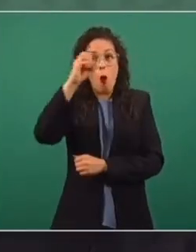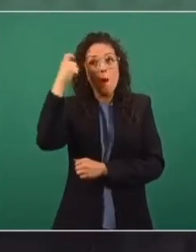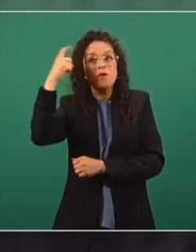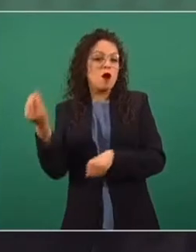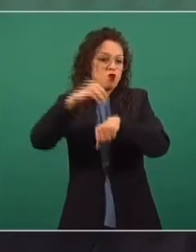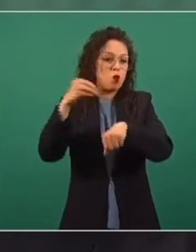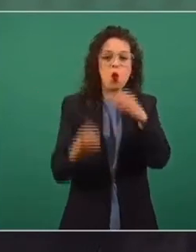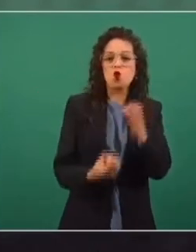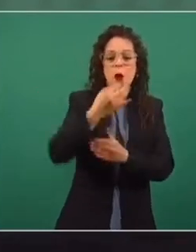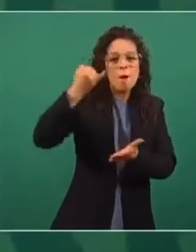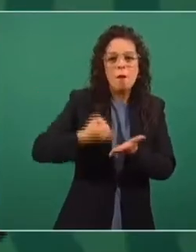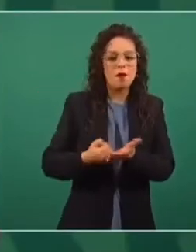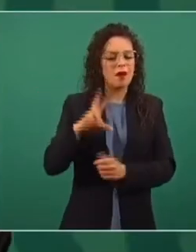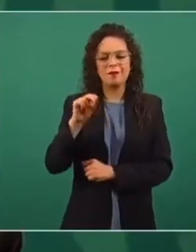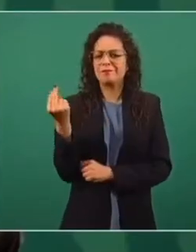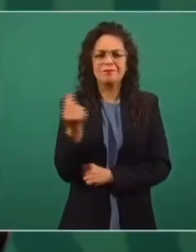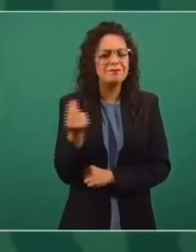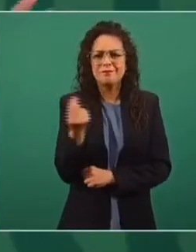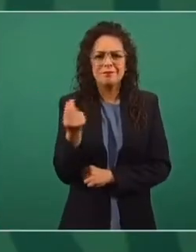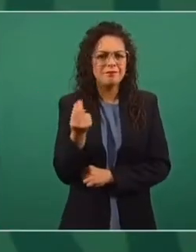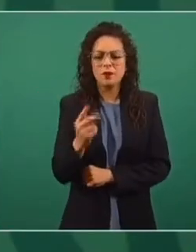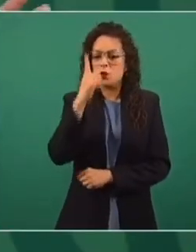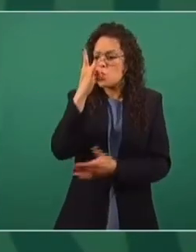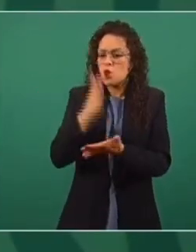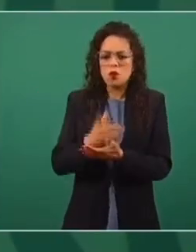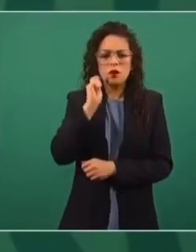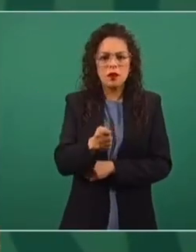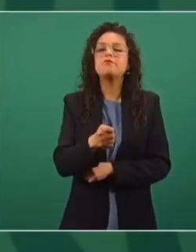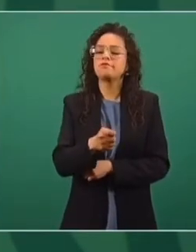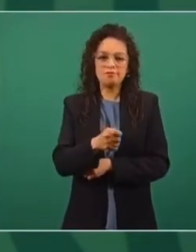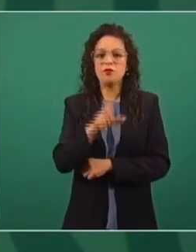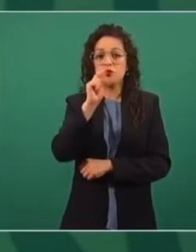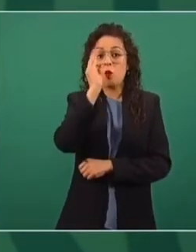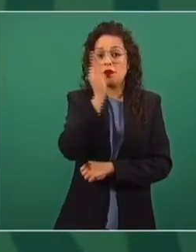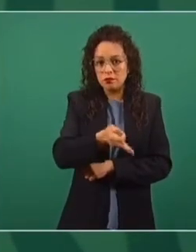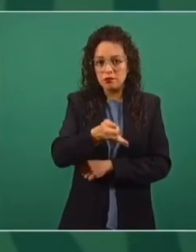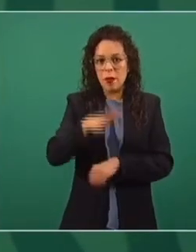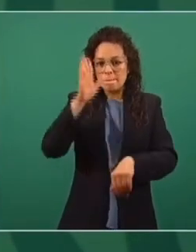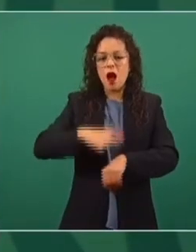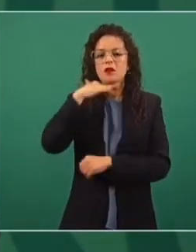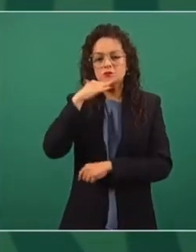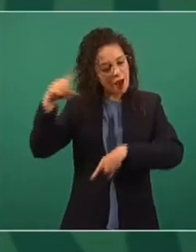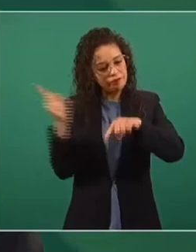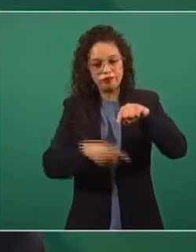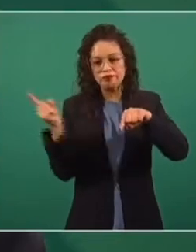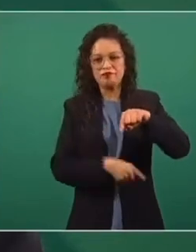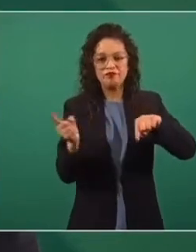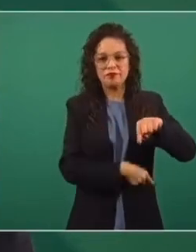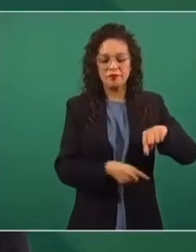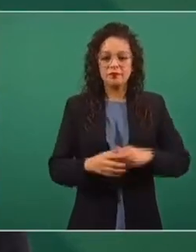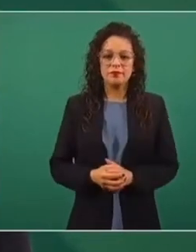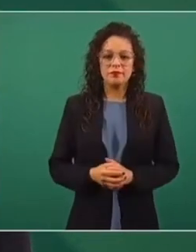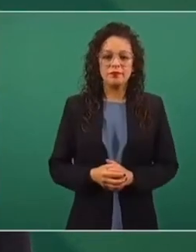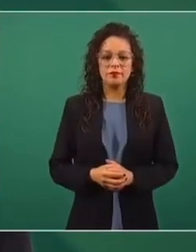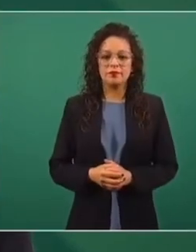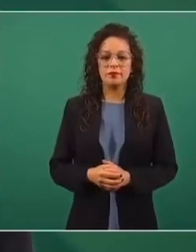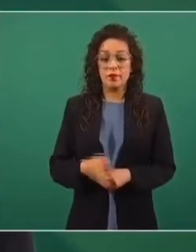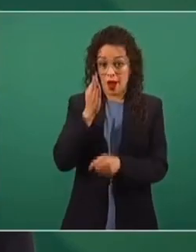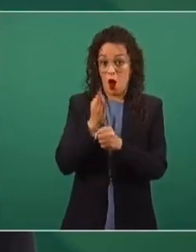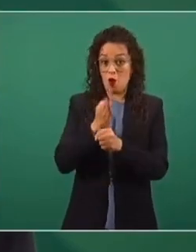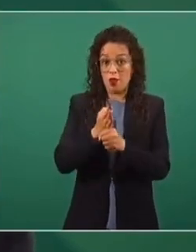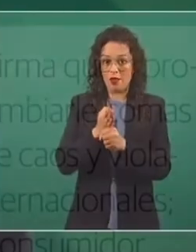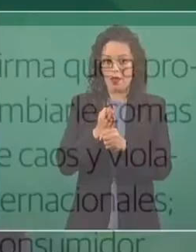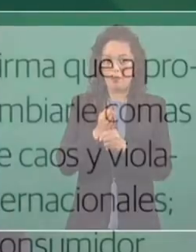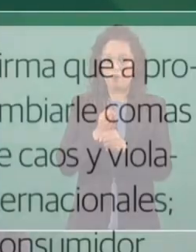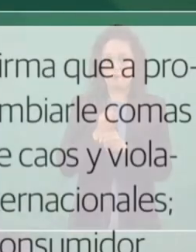nada más es cosa de no permitir la corrupción. Ahora está en debate lo de